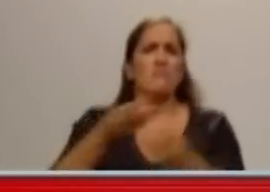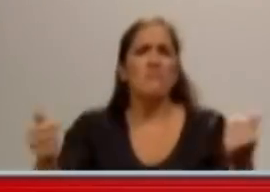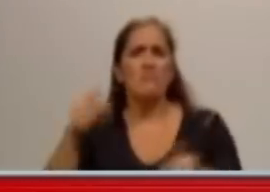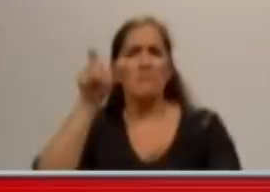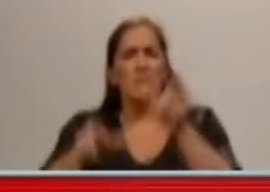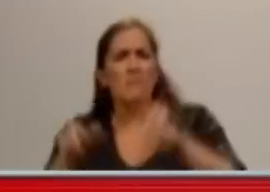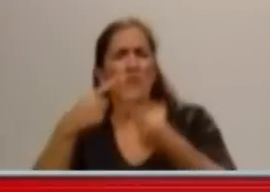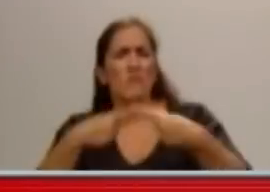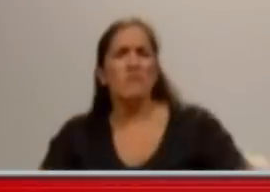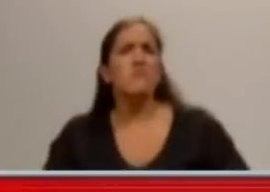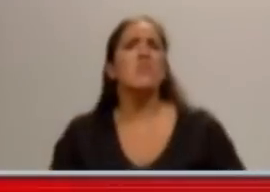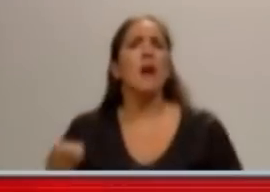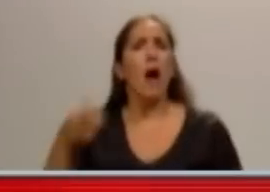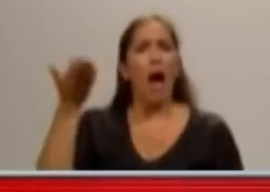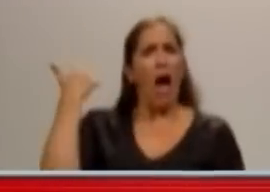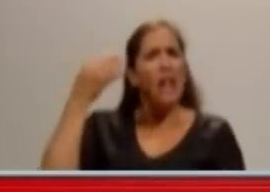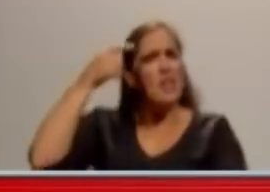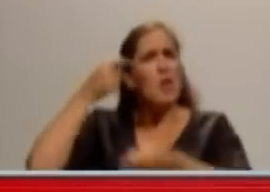habla de esto,